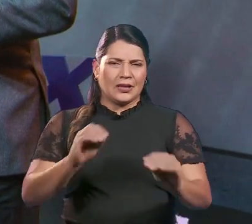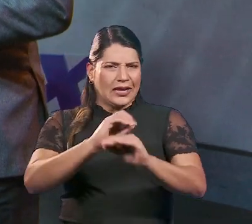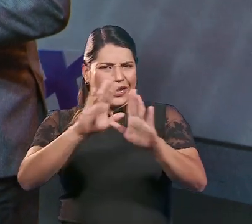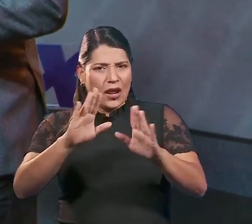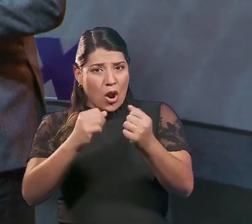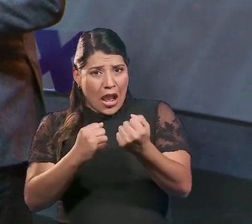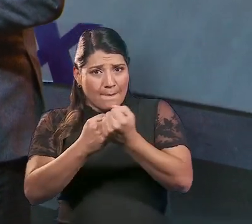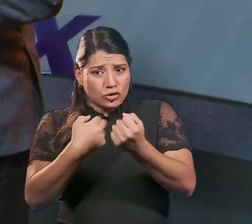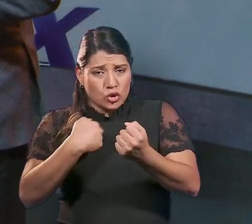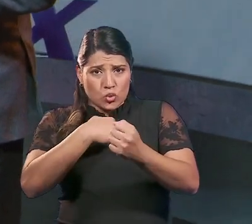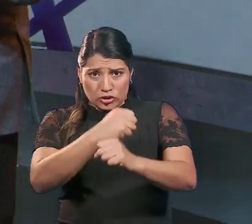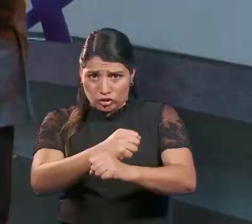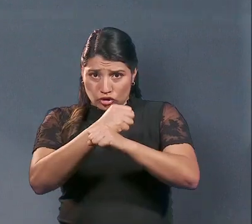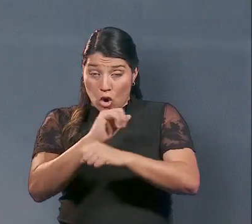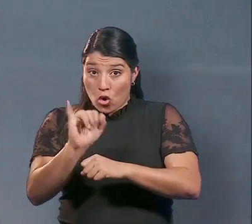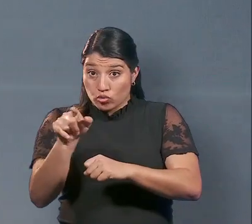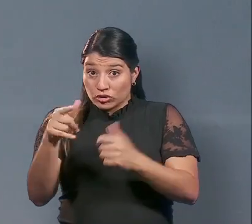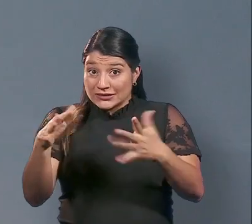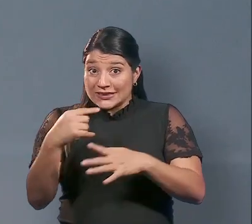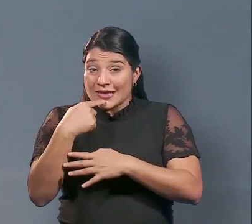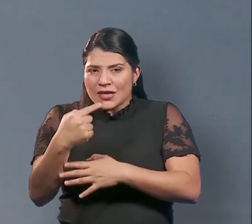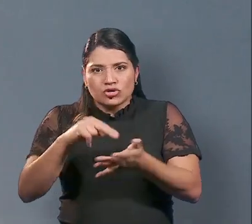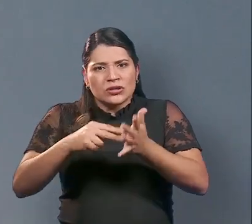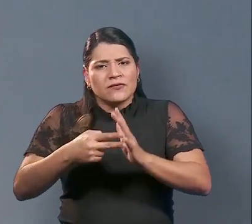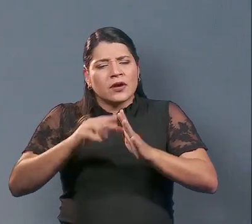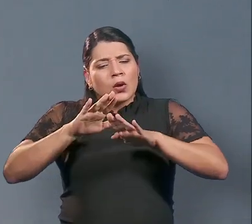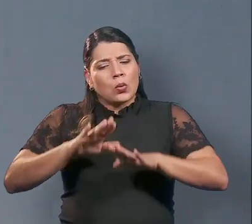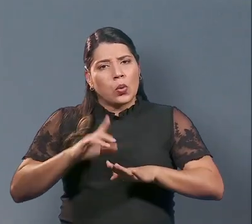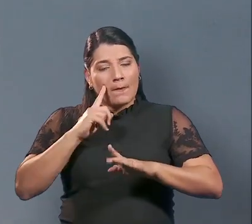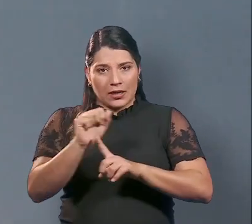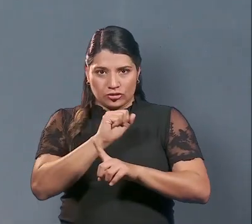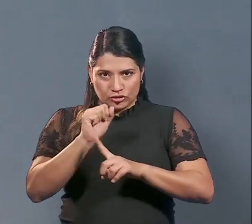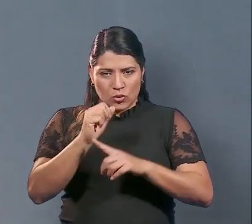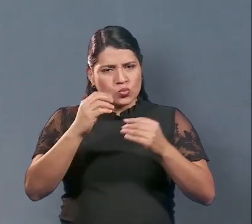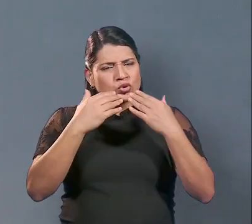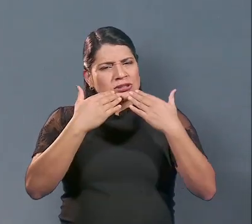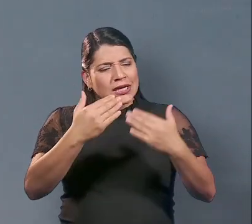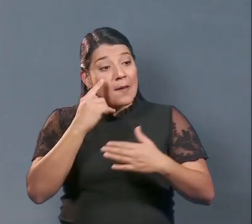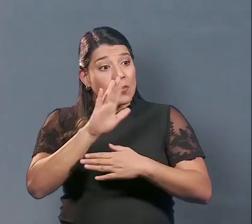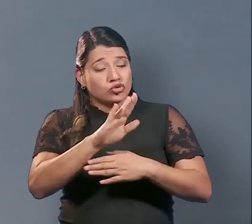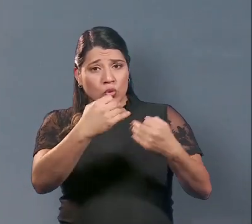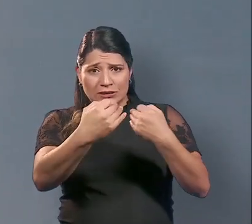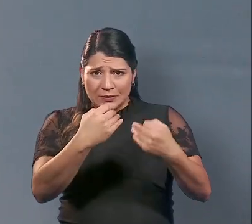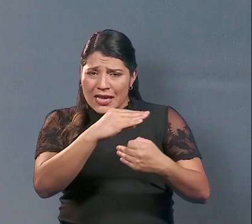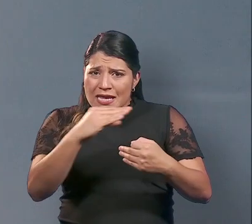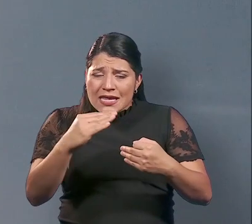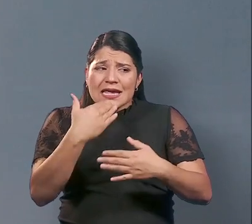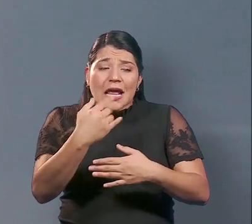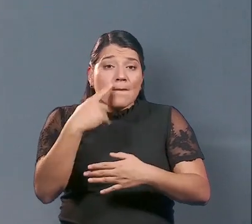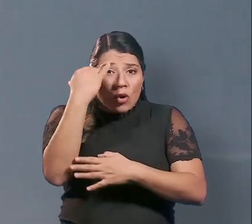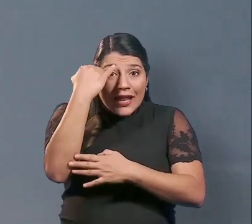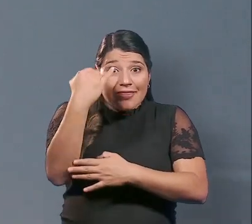Definitivamente que el respaldo de nuestros seguros, como bien lo indicas, lleva tranquilidad a nuestra sociedad. Muchas gracias por esas palabras y las